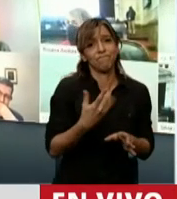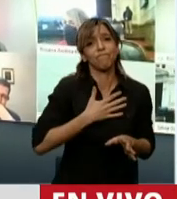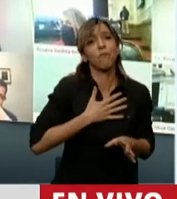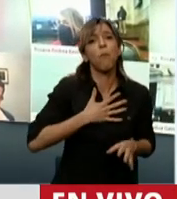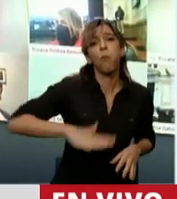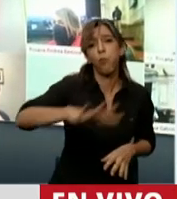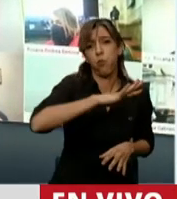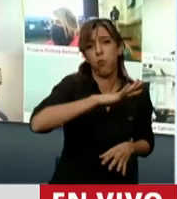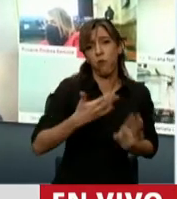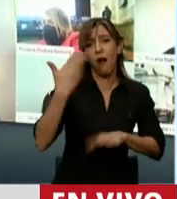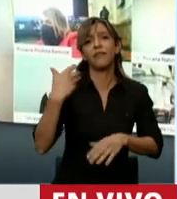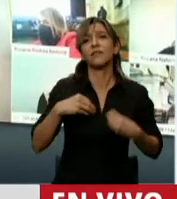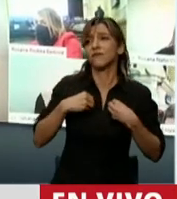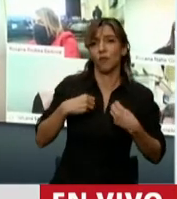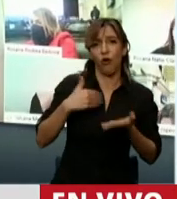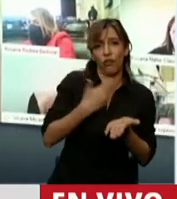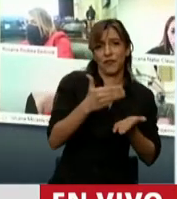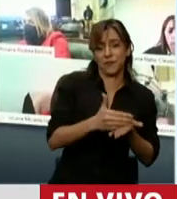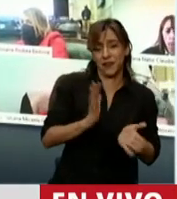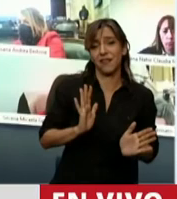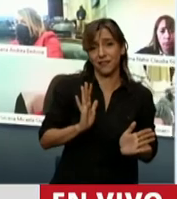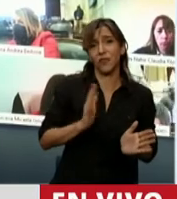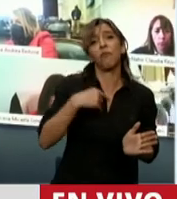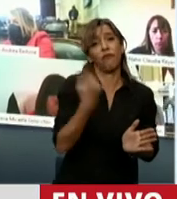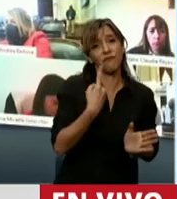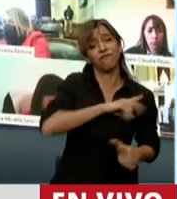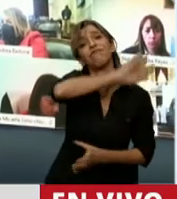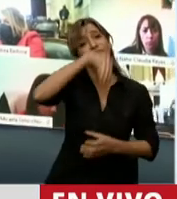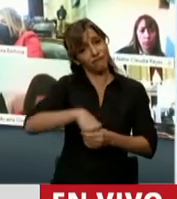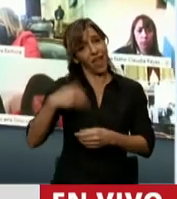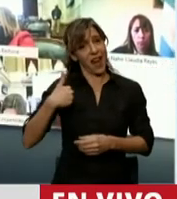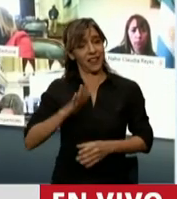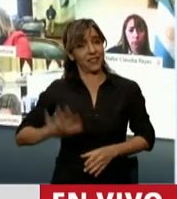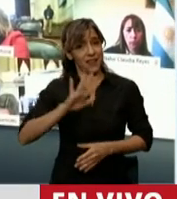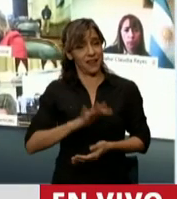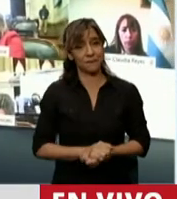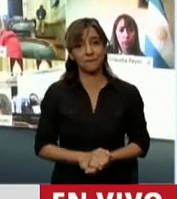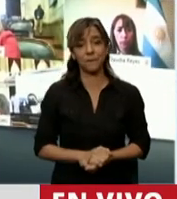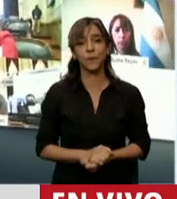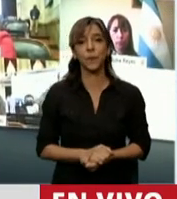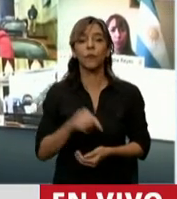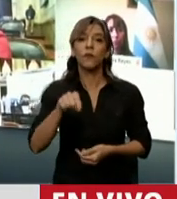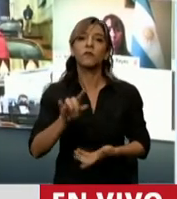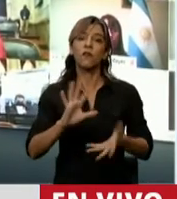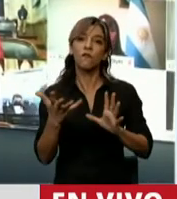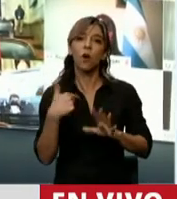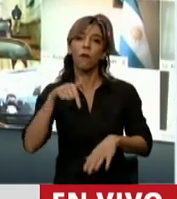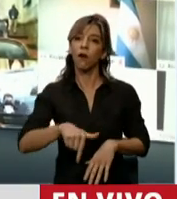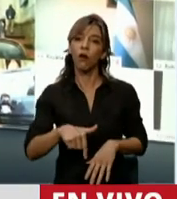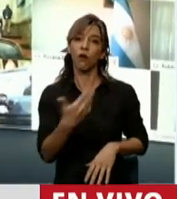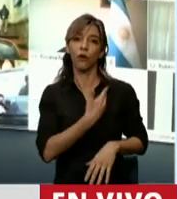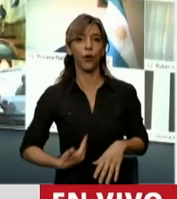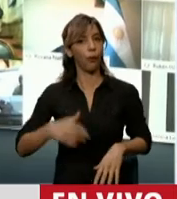Formosa que también es parte de la Argentina. Y la verdad que esta unidad de concepción que nos une hoy con el gobierno nacional